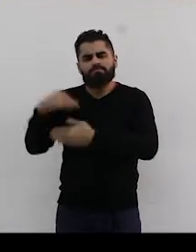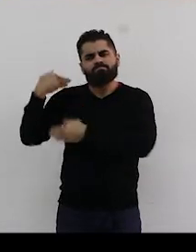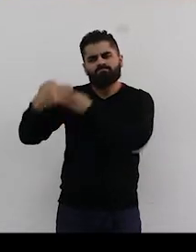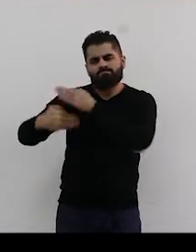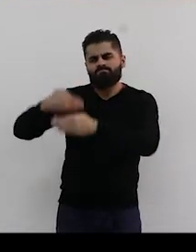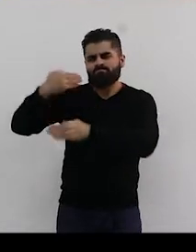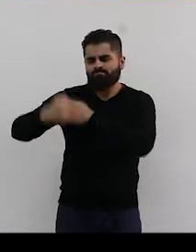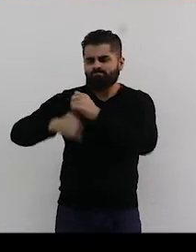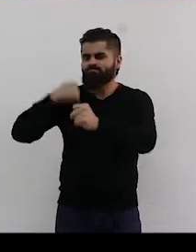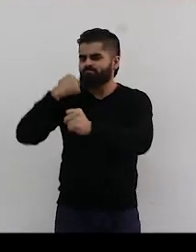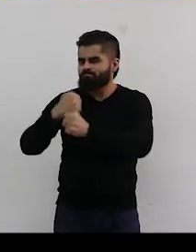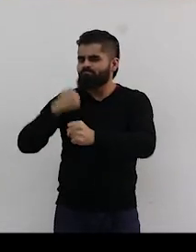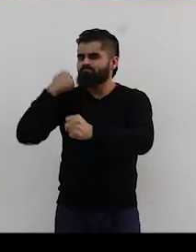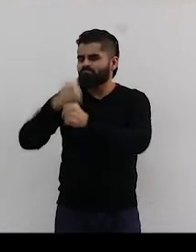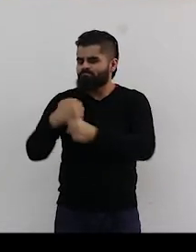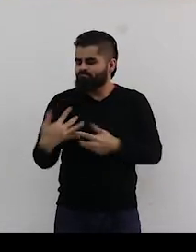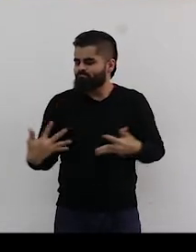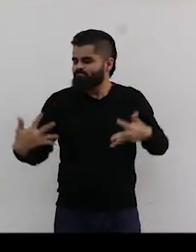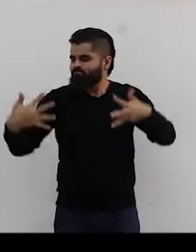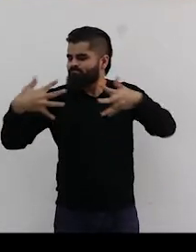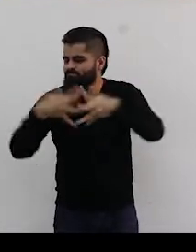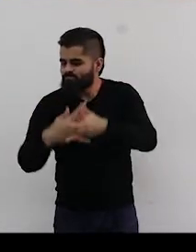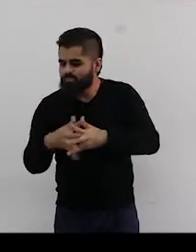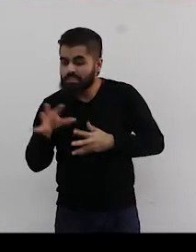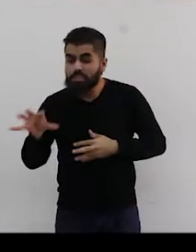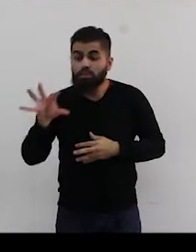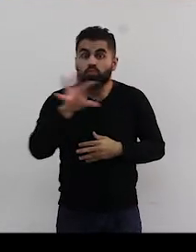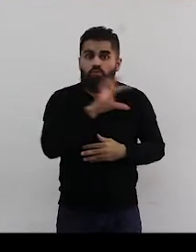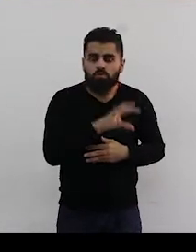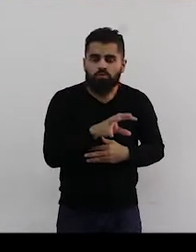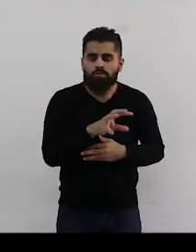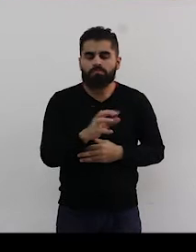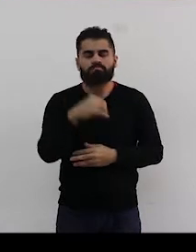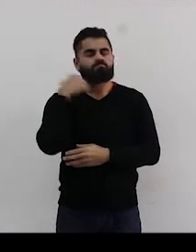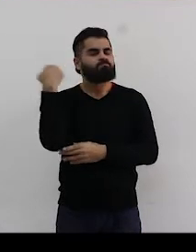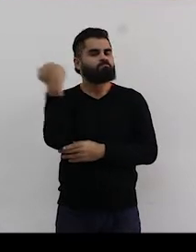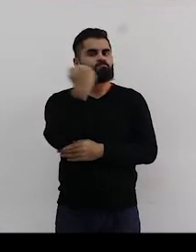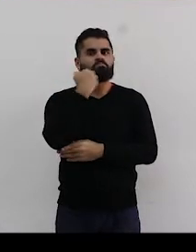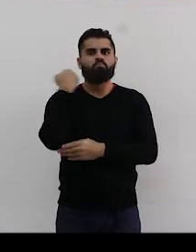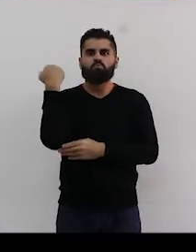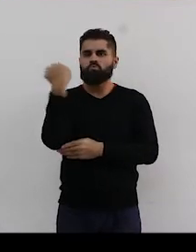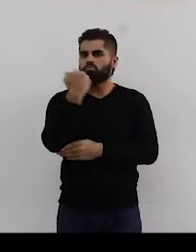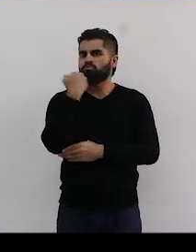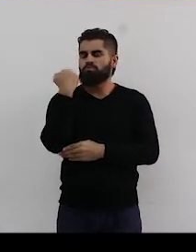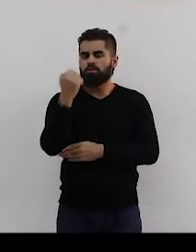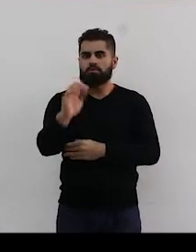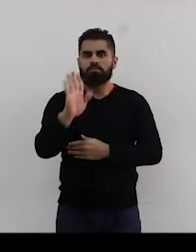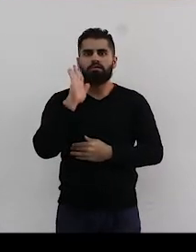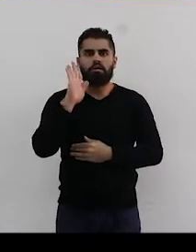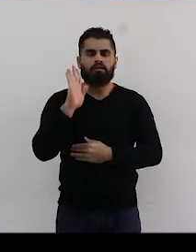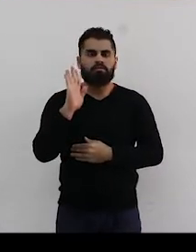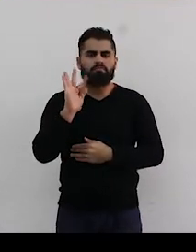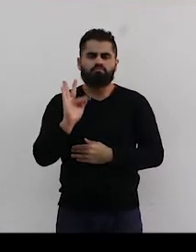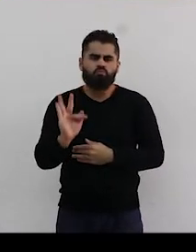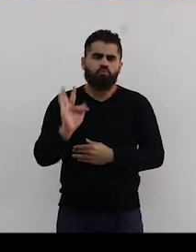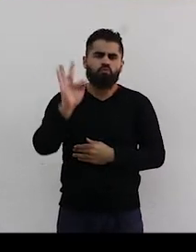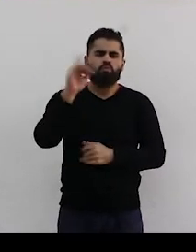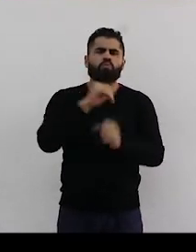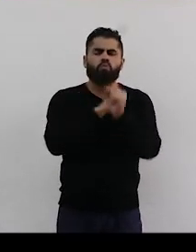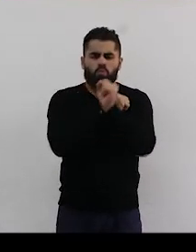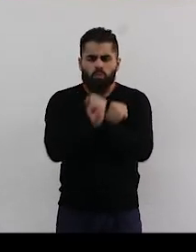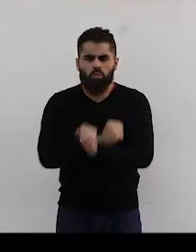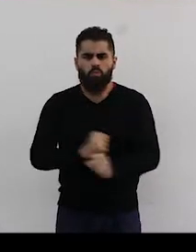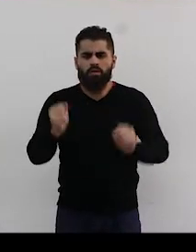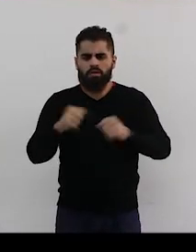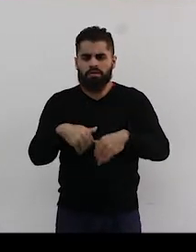es el resultado de un trabajo interinstitucional, es una herramienta o en todo caso se va a constituir